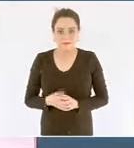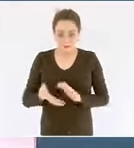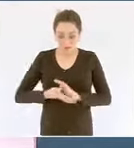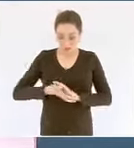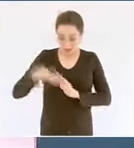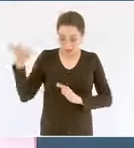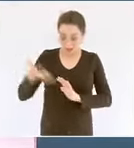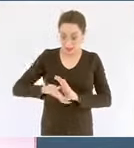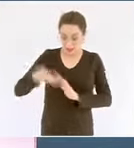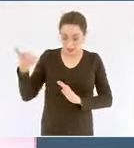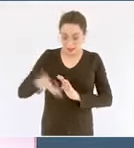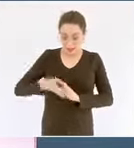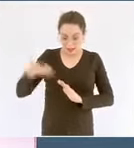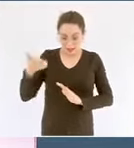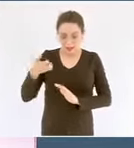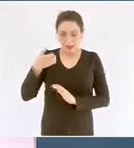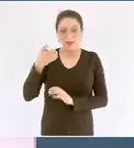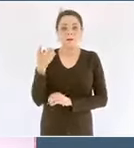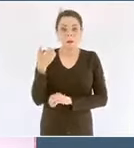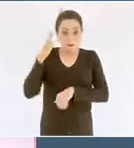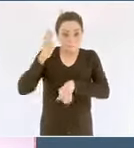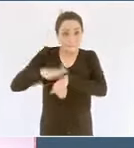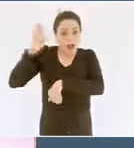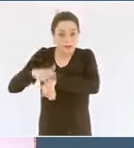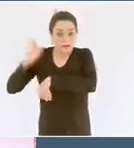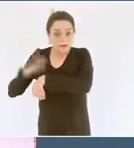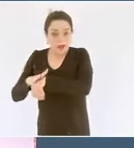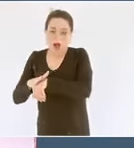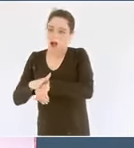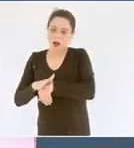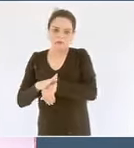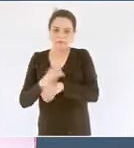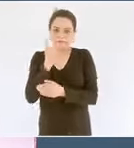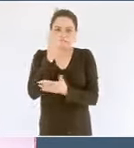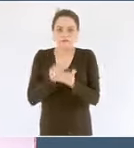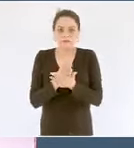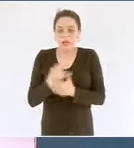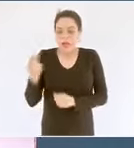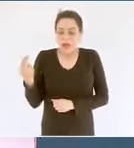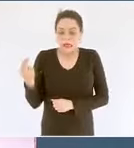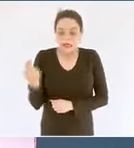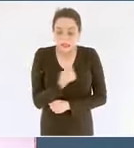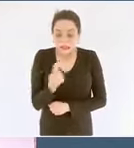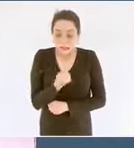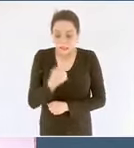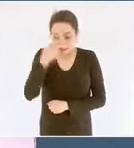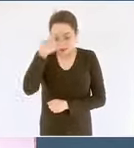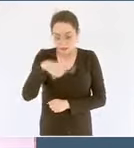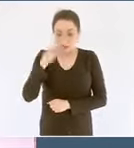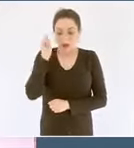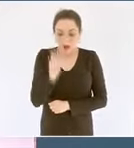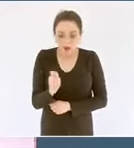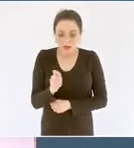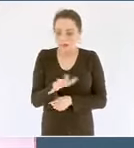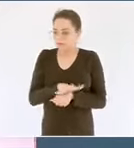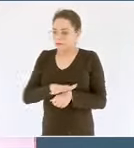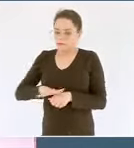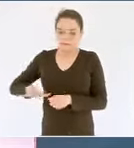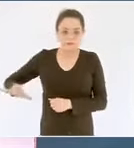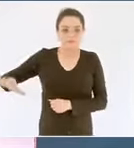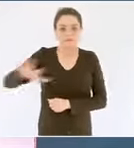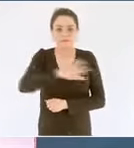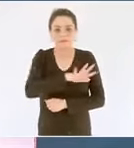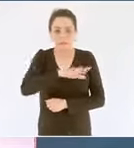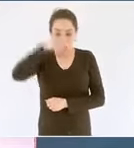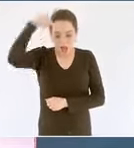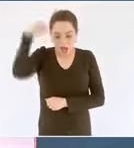que el indispensable para cubrir la demanda de combustibles del mercado